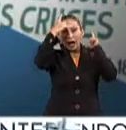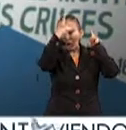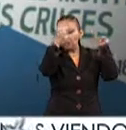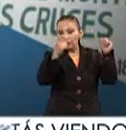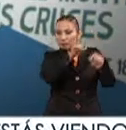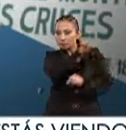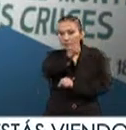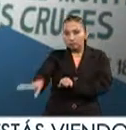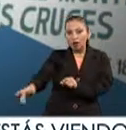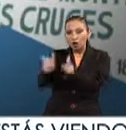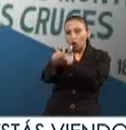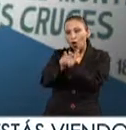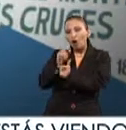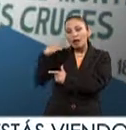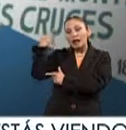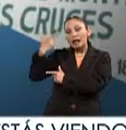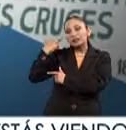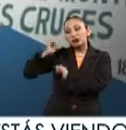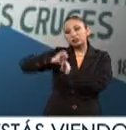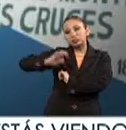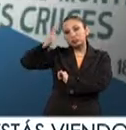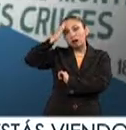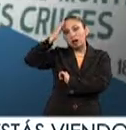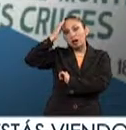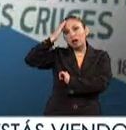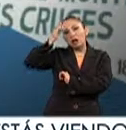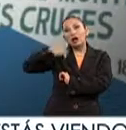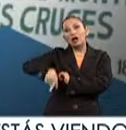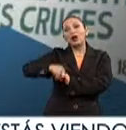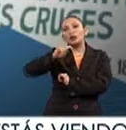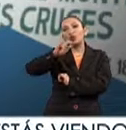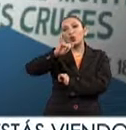derrotan a los realistas, comandados por el Teniente Coronel Torcuato Trujillo.